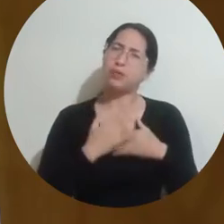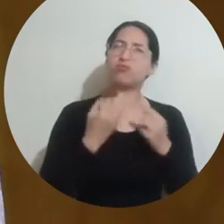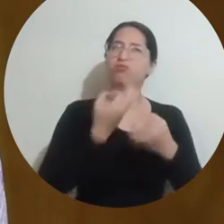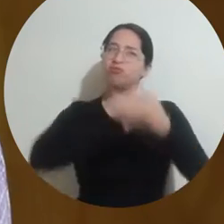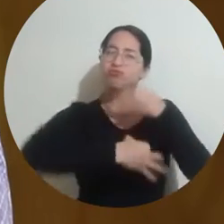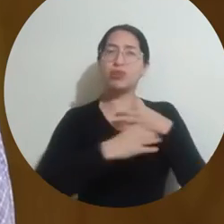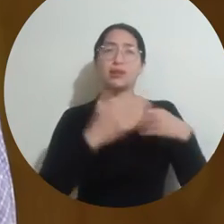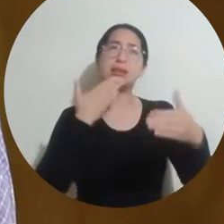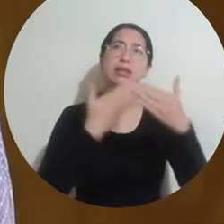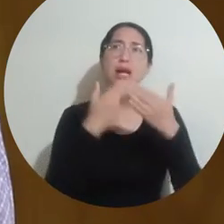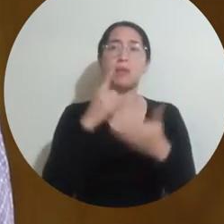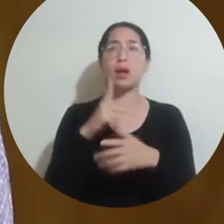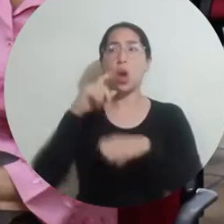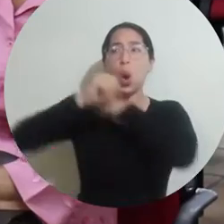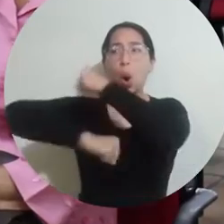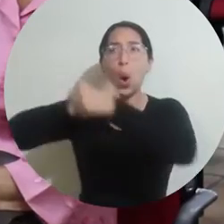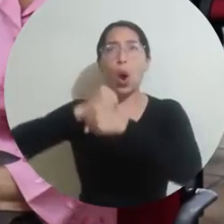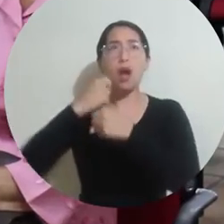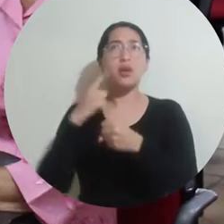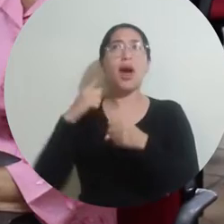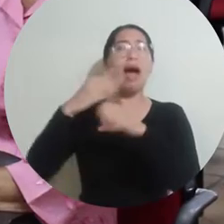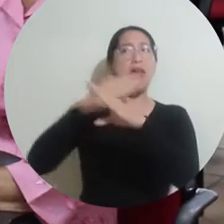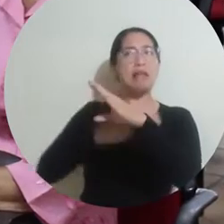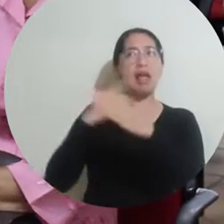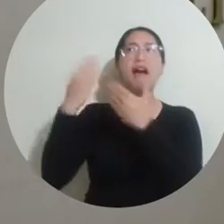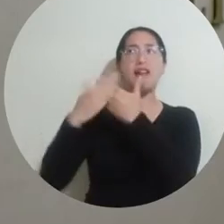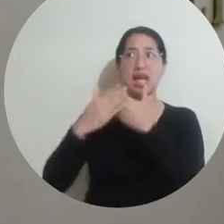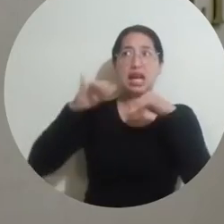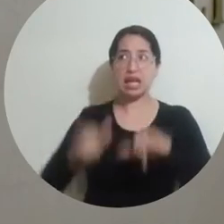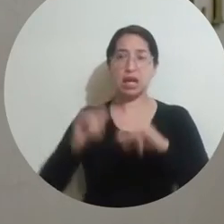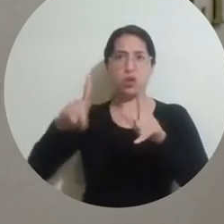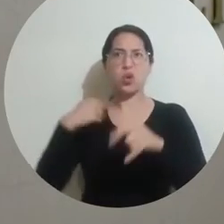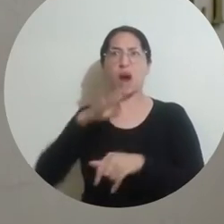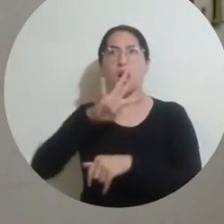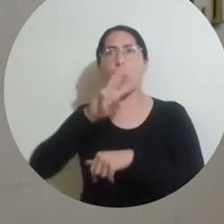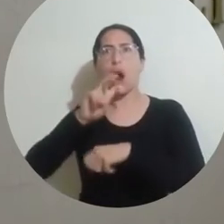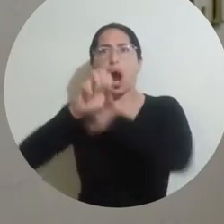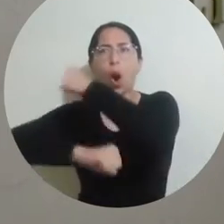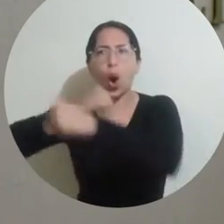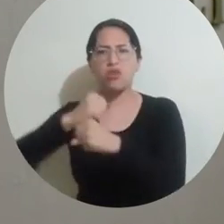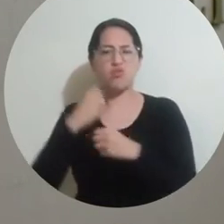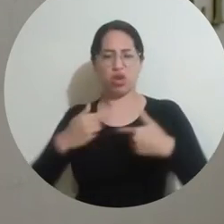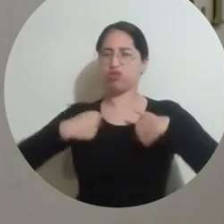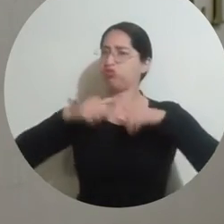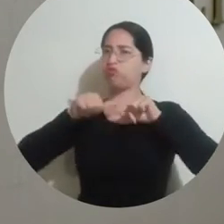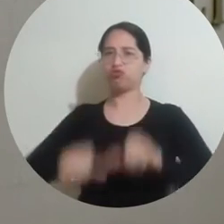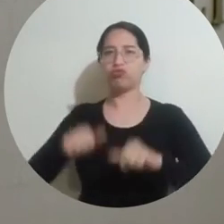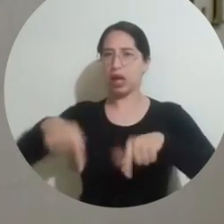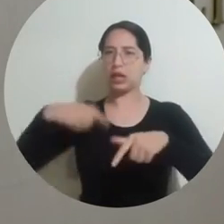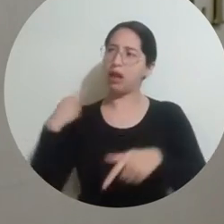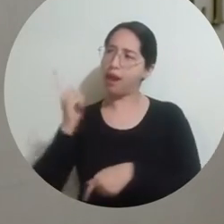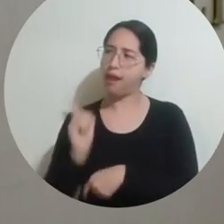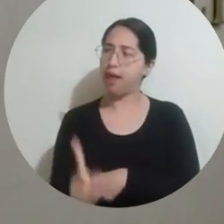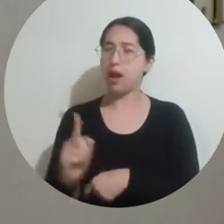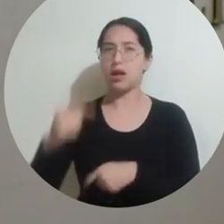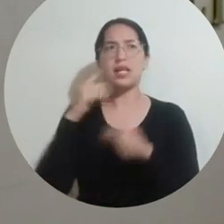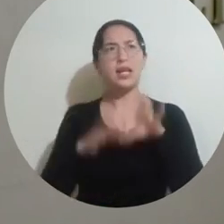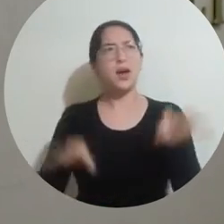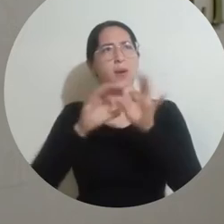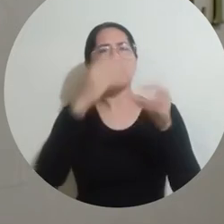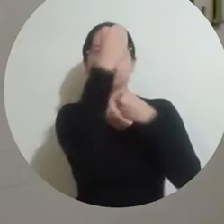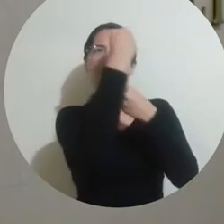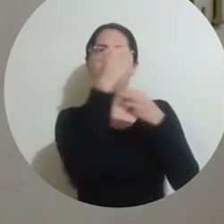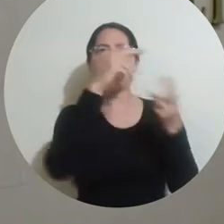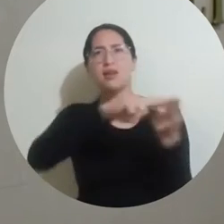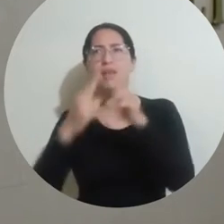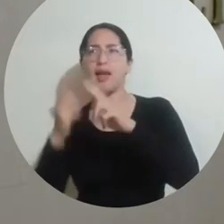llamado que me hicieron, que me lo pidió por un año y me he quedado 48 años. Pues la verdad fue muy interesante escuchar todas sus experiencias y poder aplicarlas en nuestro